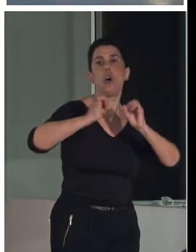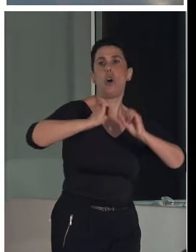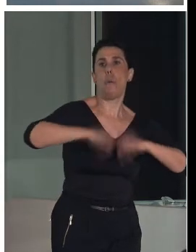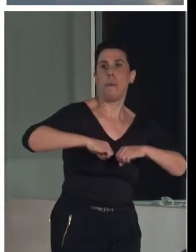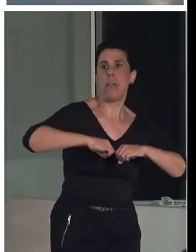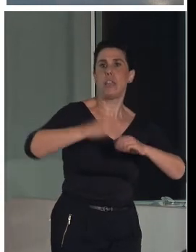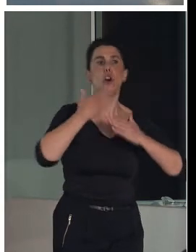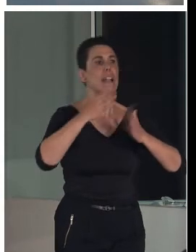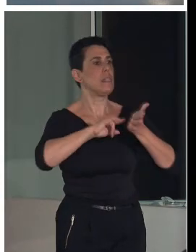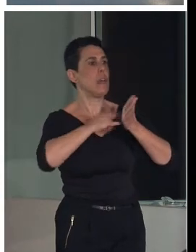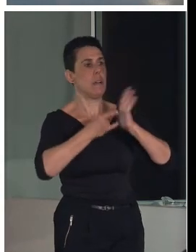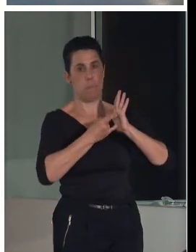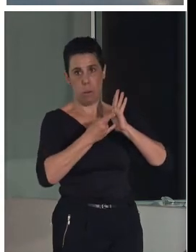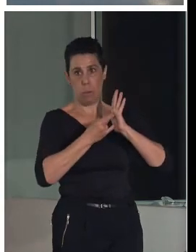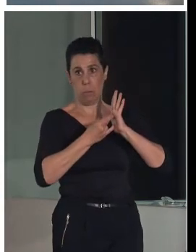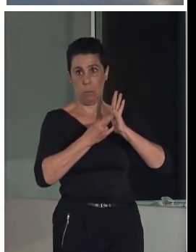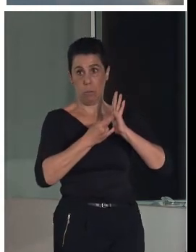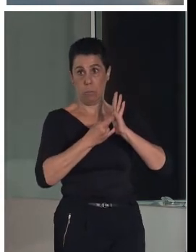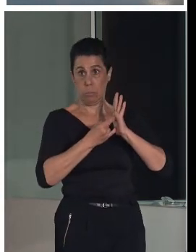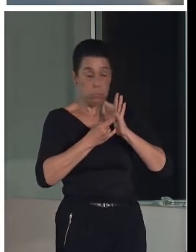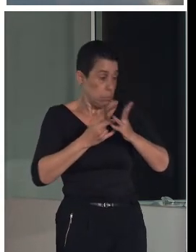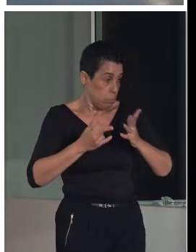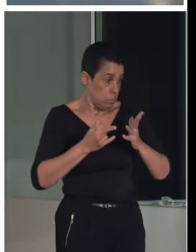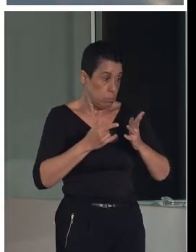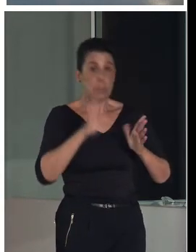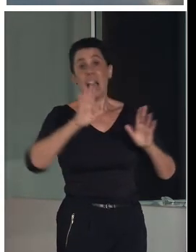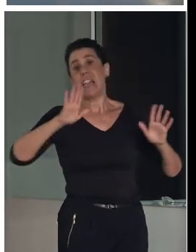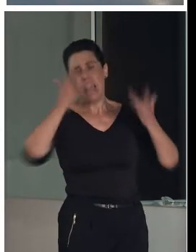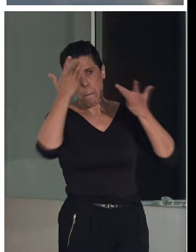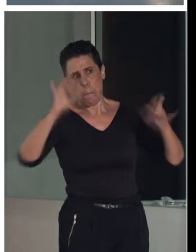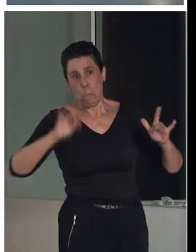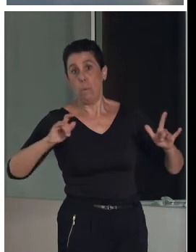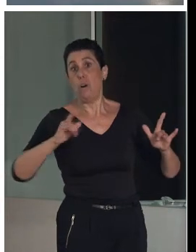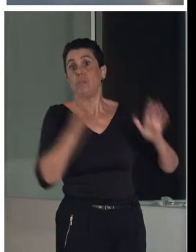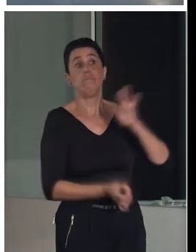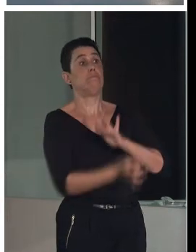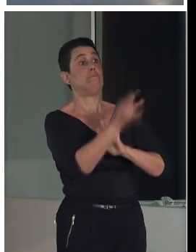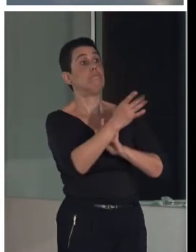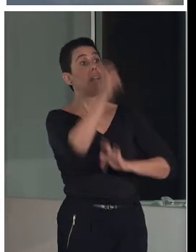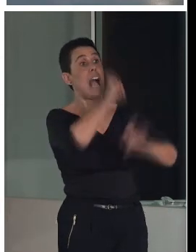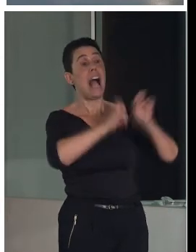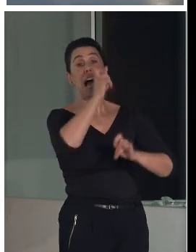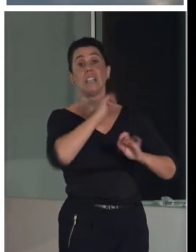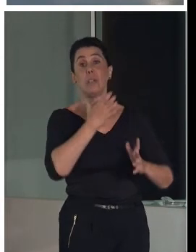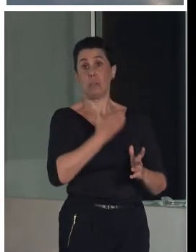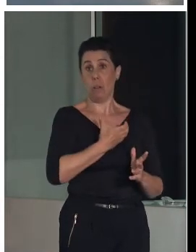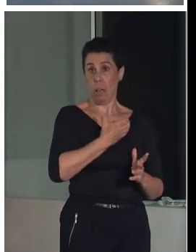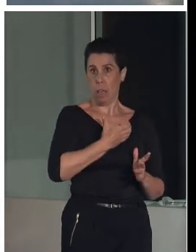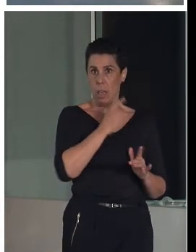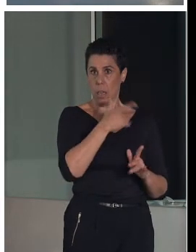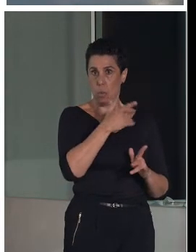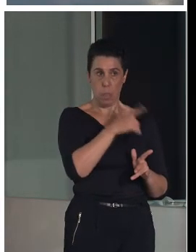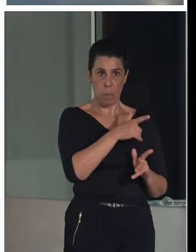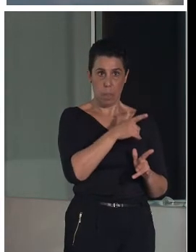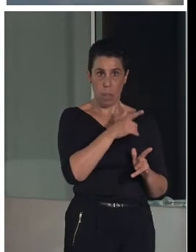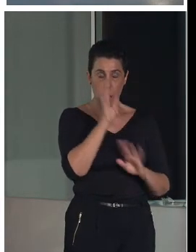proyectos. El caso es que al final, bueno, pues conseguimos crear esta asociación de ayuntamientos, cuyo objetivo no es restaurar, que es la